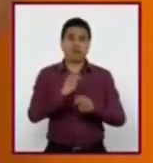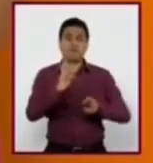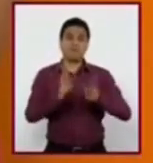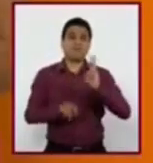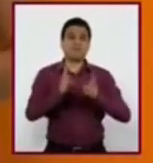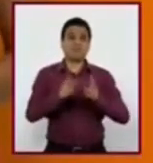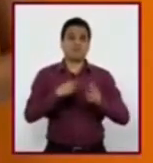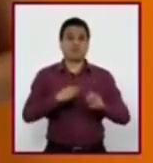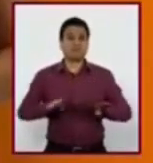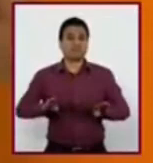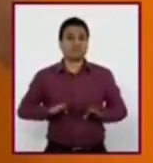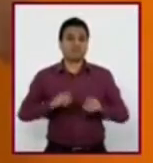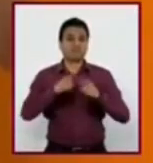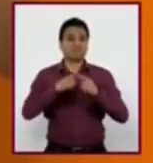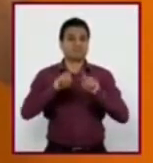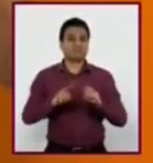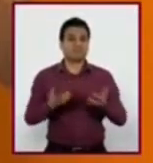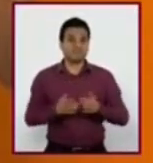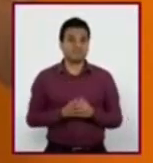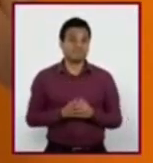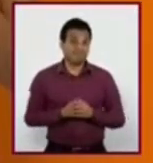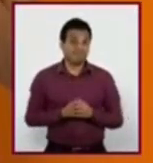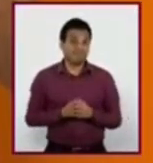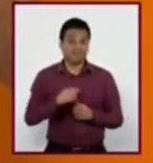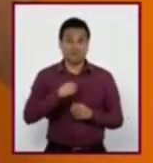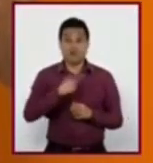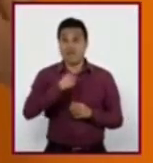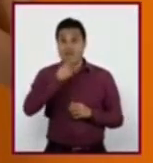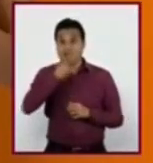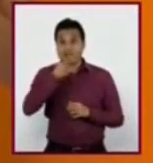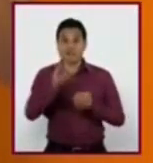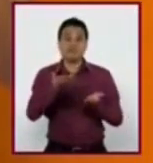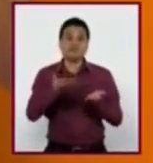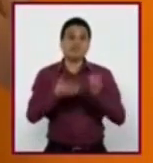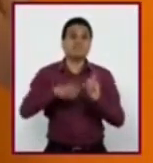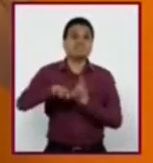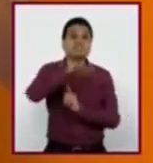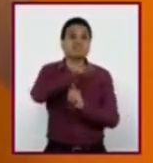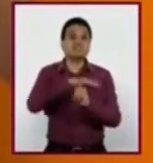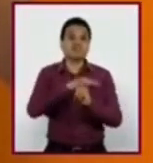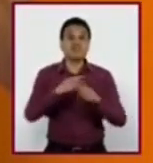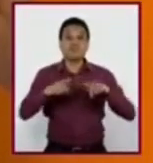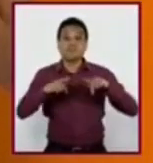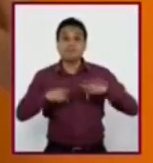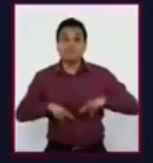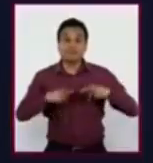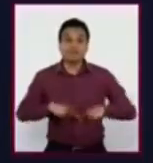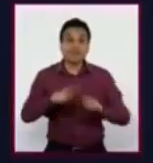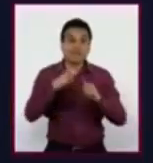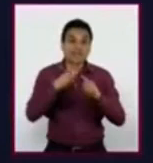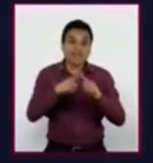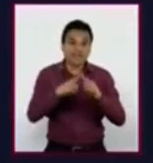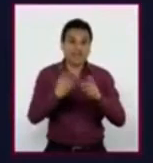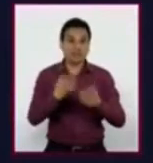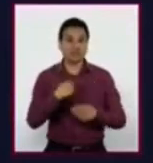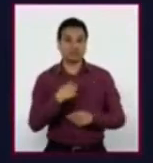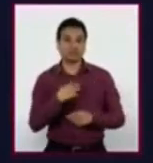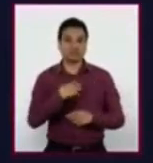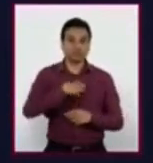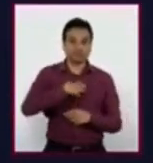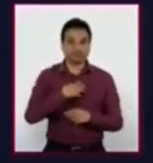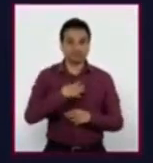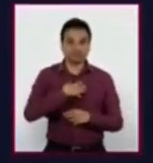Es verdad. Al hablar solemos hacerlo según la situación y personas con las que estemos. Es